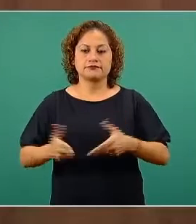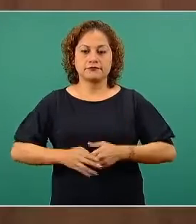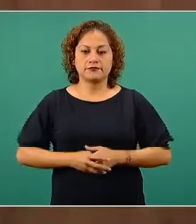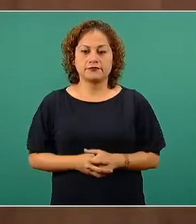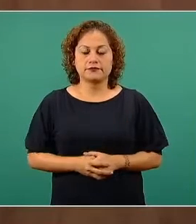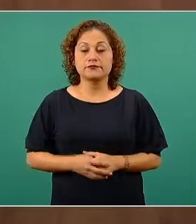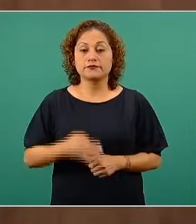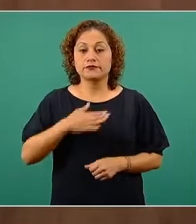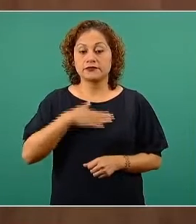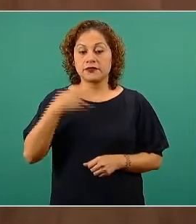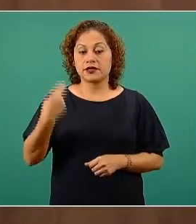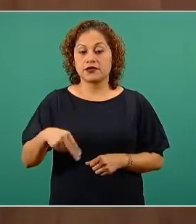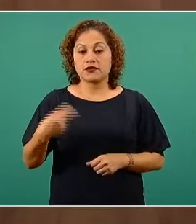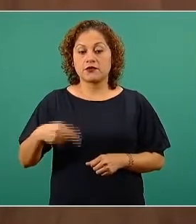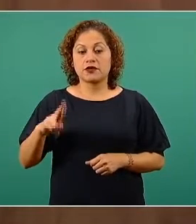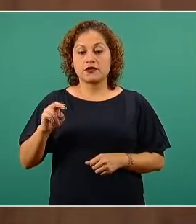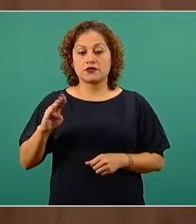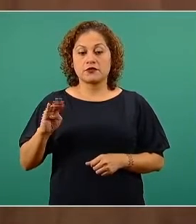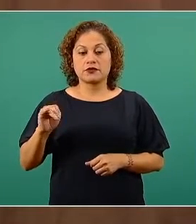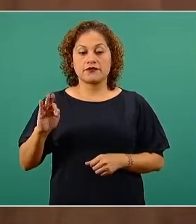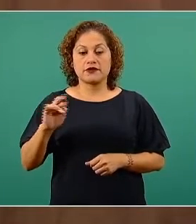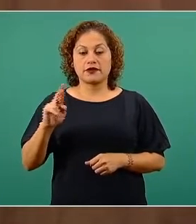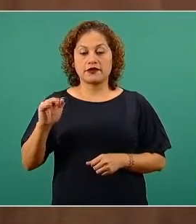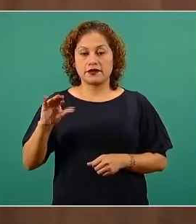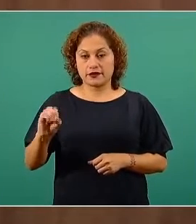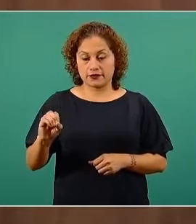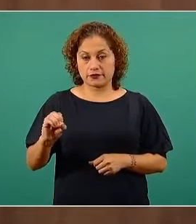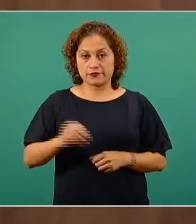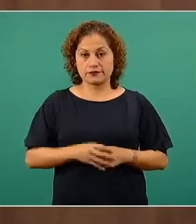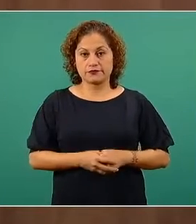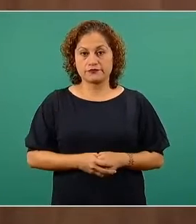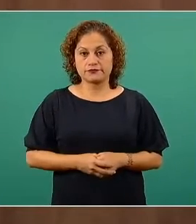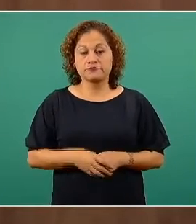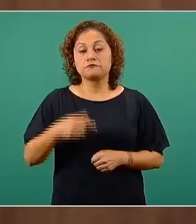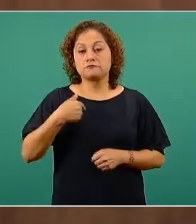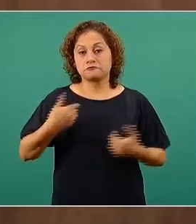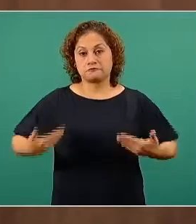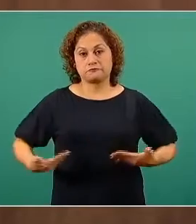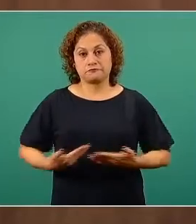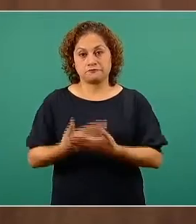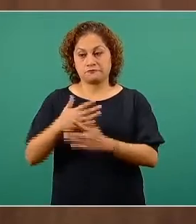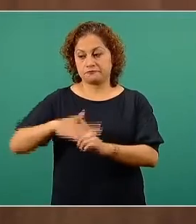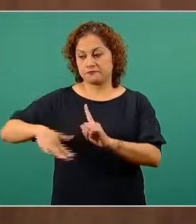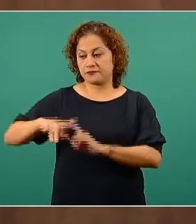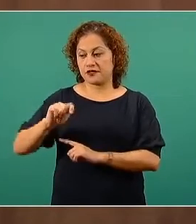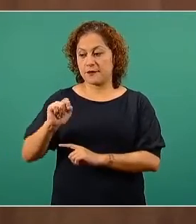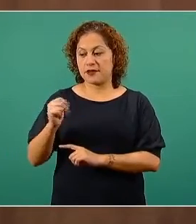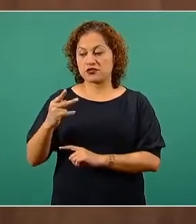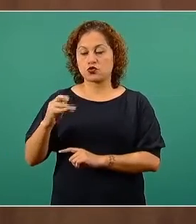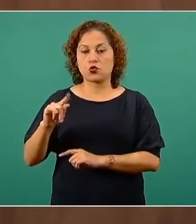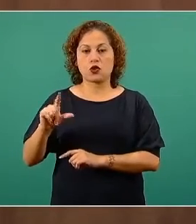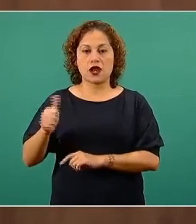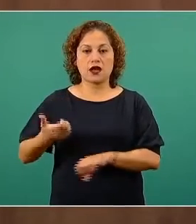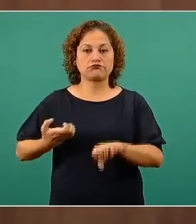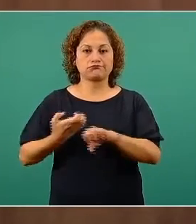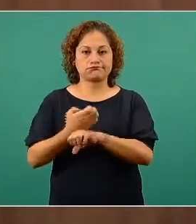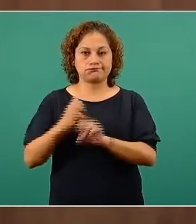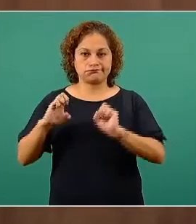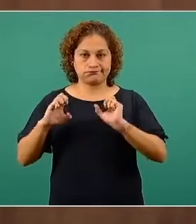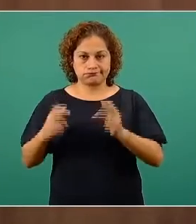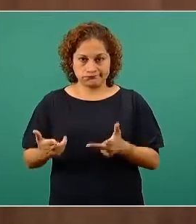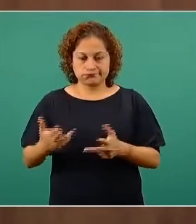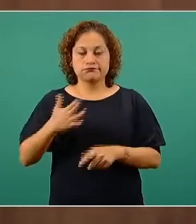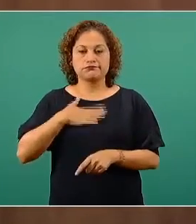Me llamo Rubí Farrera Rodríguez. Nací en Tapachula, Chiapas y tengo